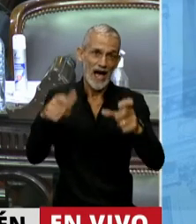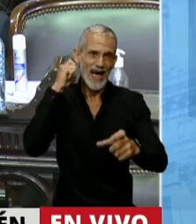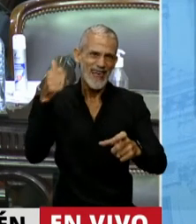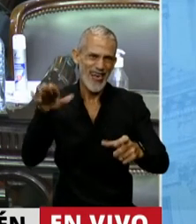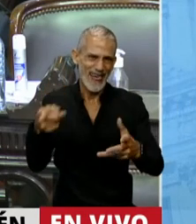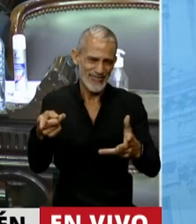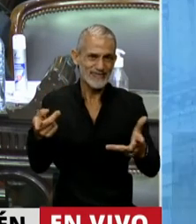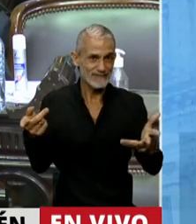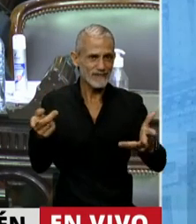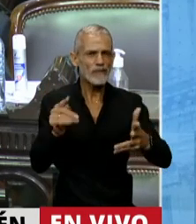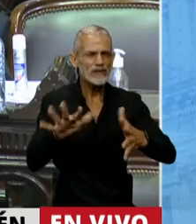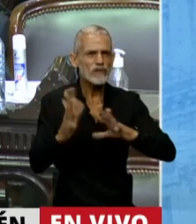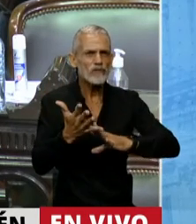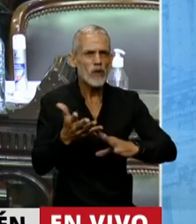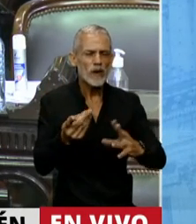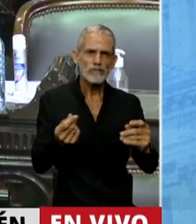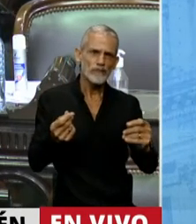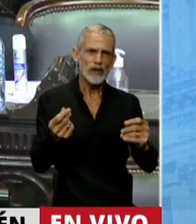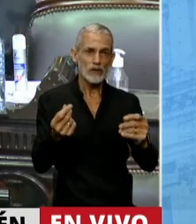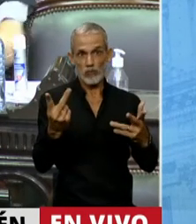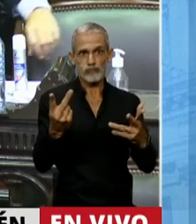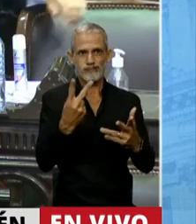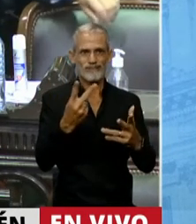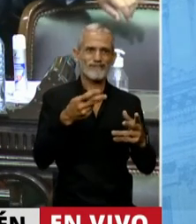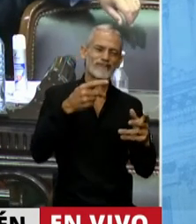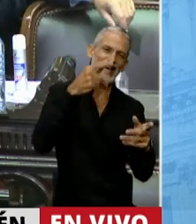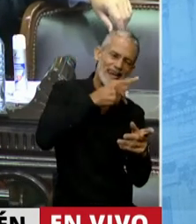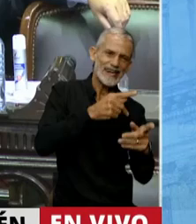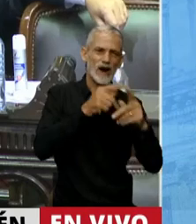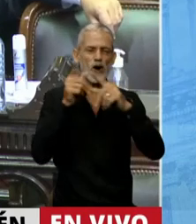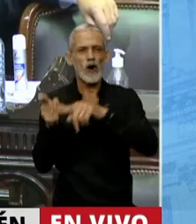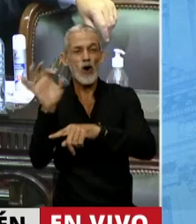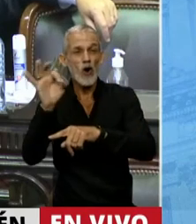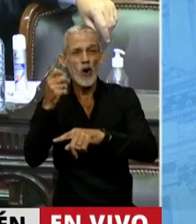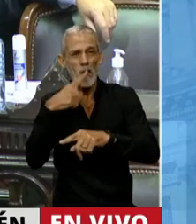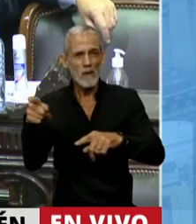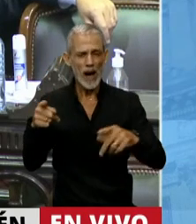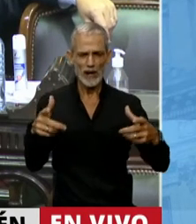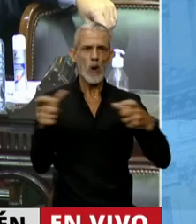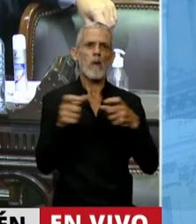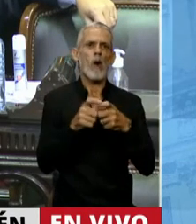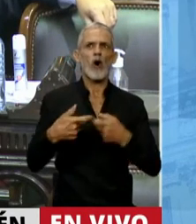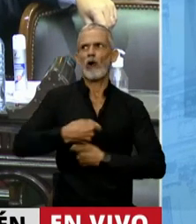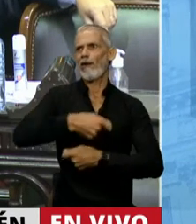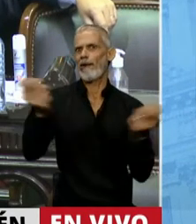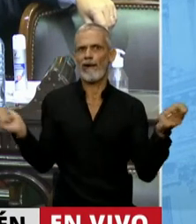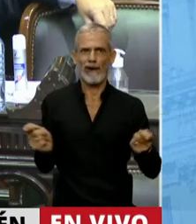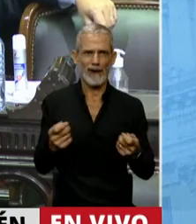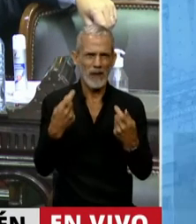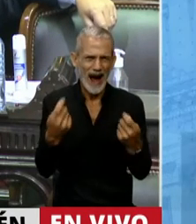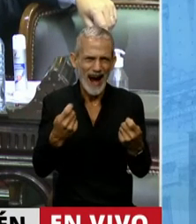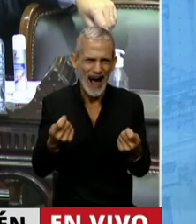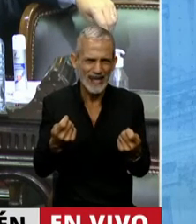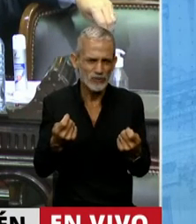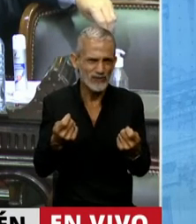razón de ser porque ha sido utilizado por ambos lados de la grieta para suscribir bonos que terminan cubriendo gastos operativos.